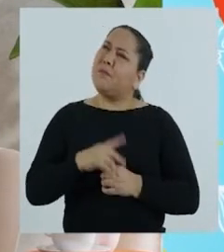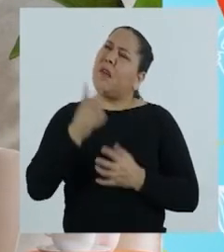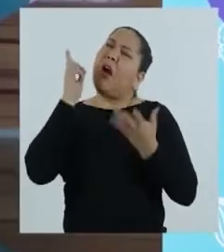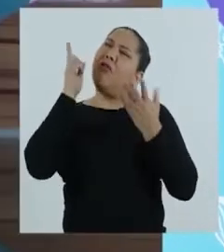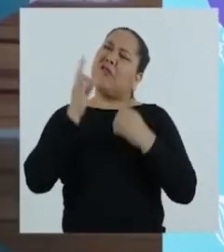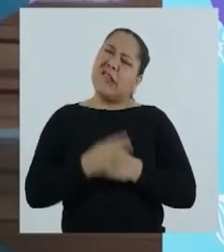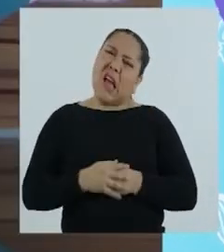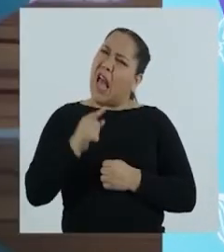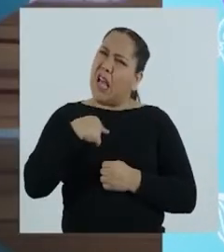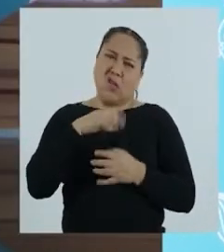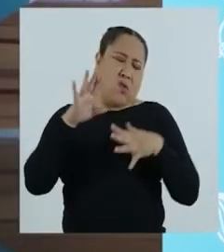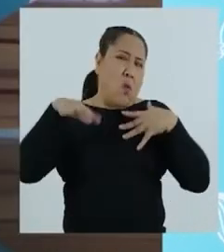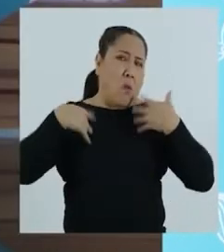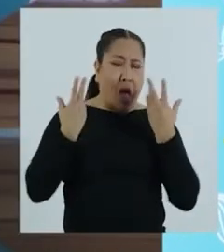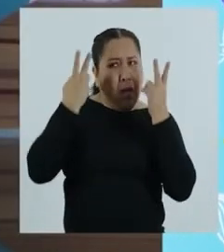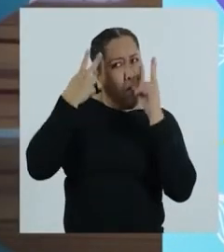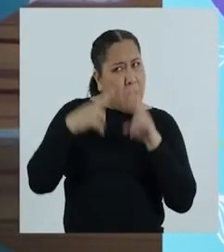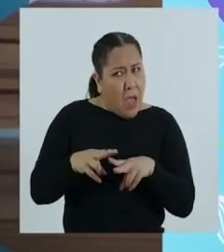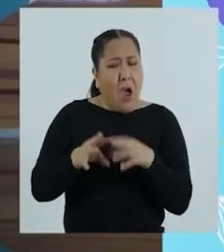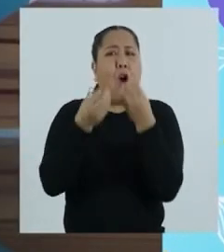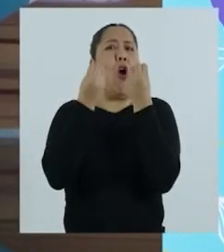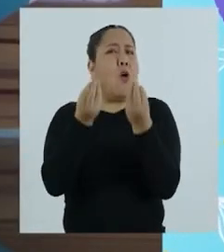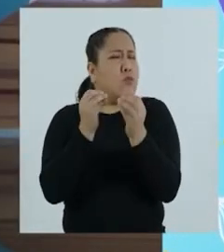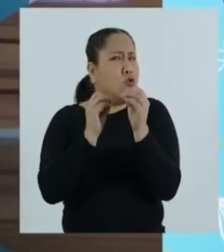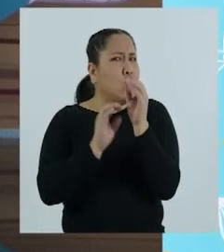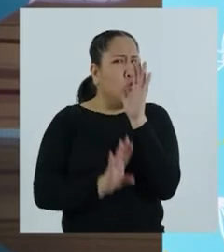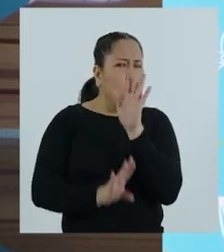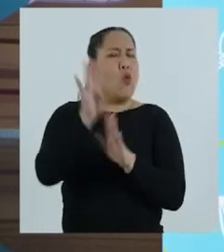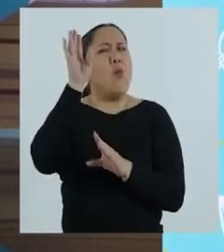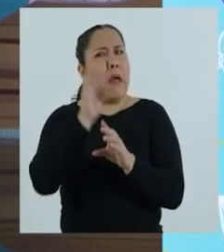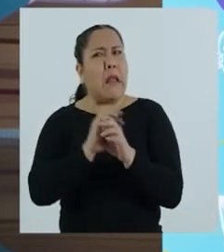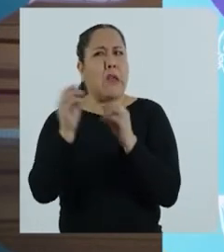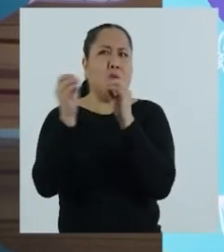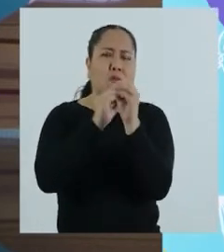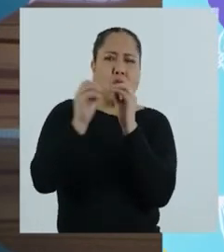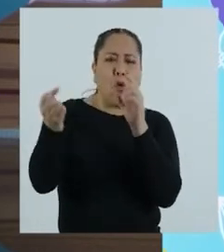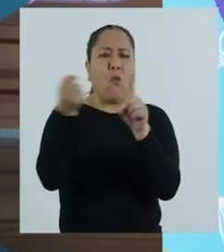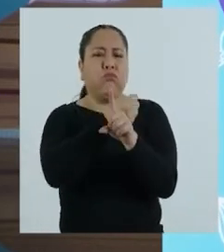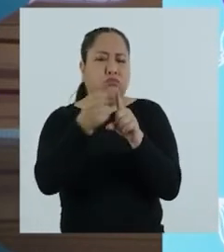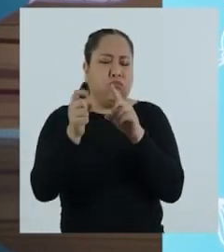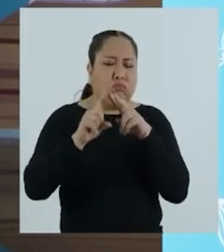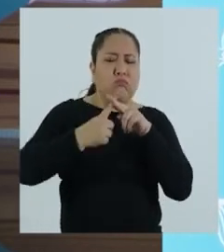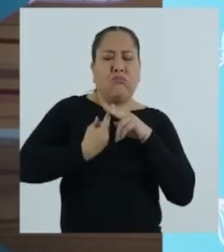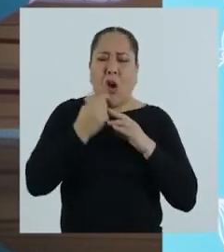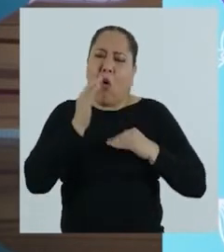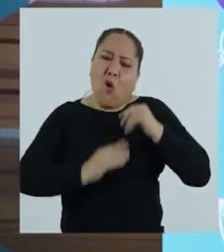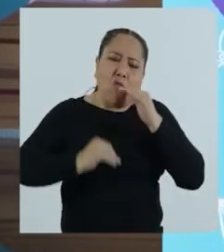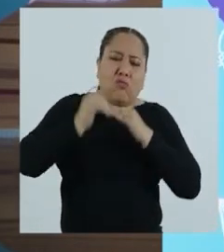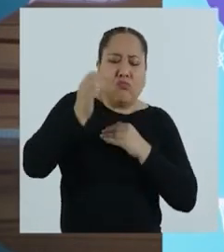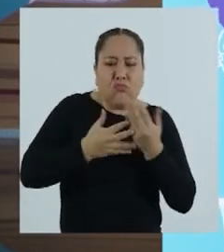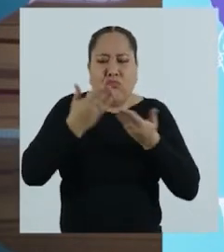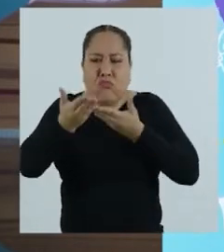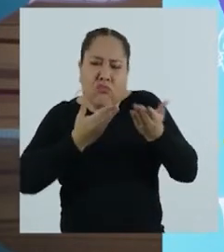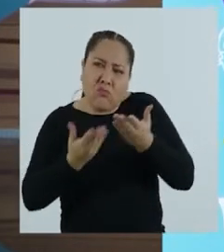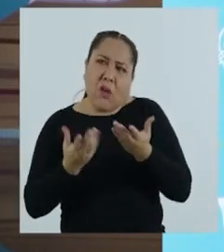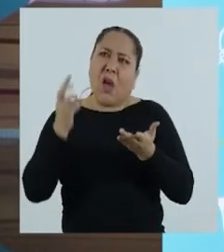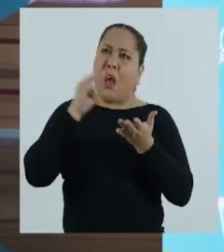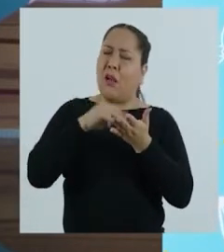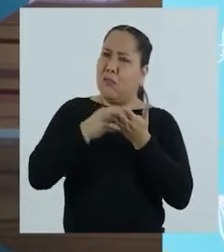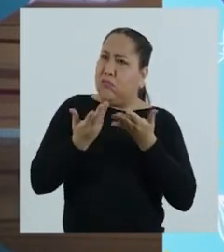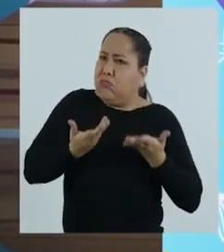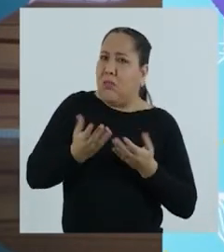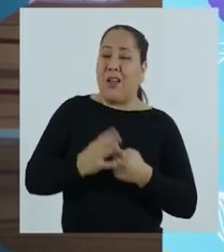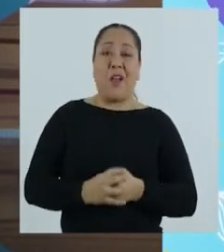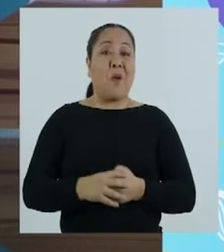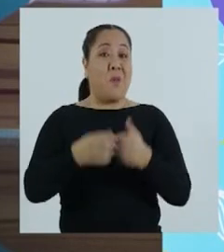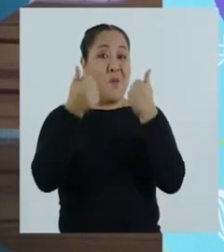física. ¡Gracias, Sara! ¡Eso no puede pasar! ¿Cómo se puede superar la violencia y comenzar a construir relaciones